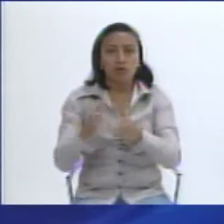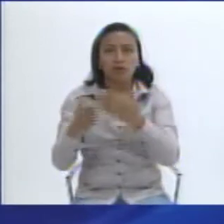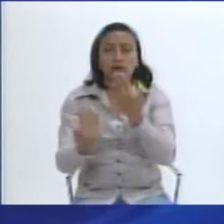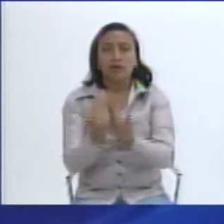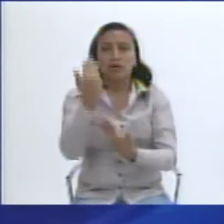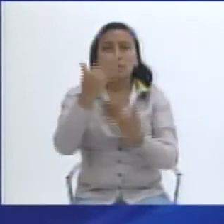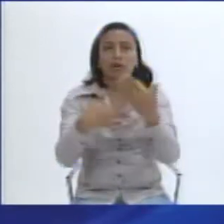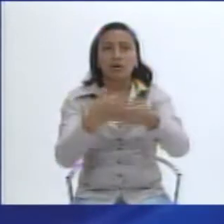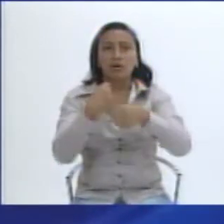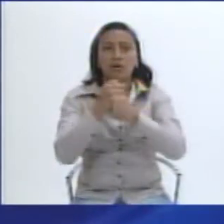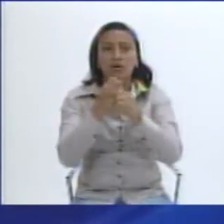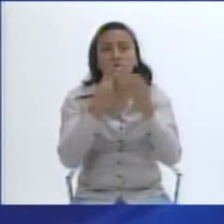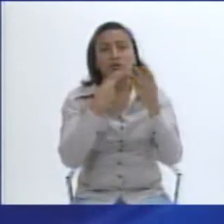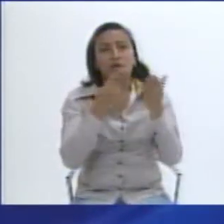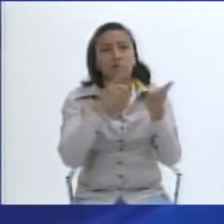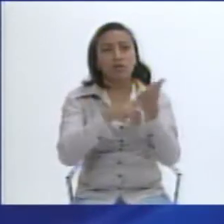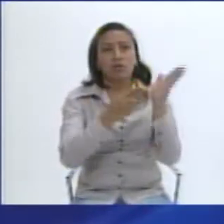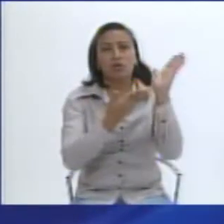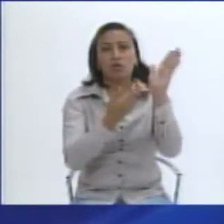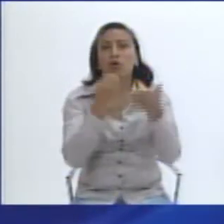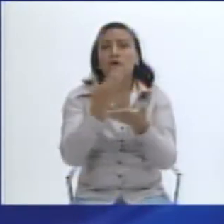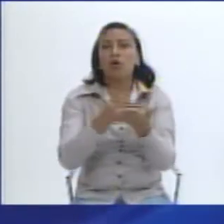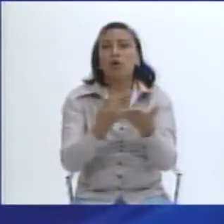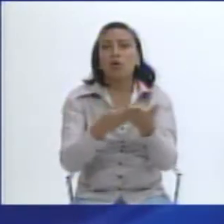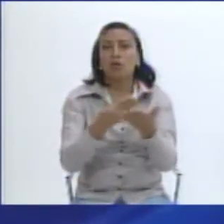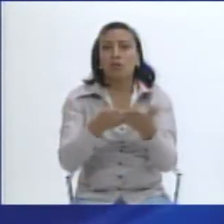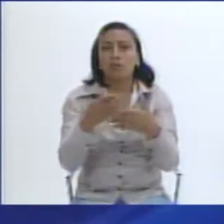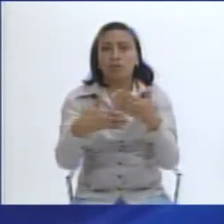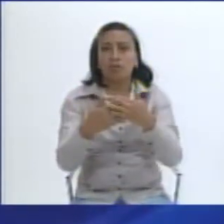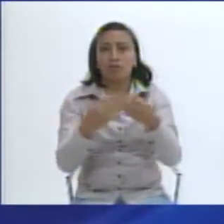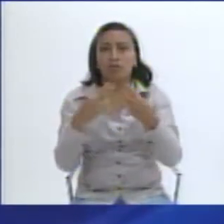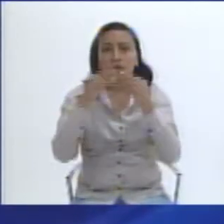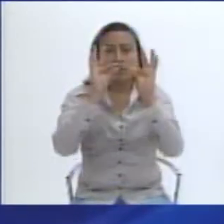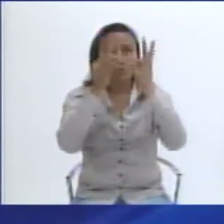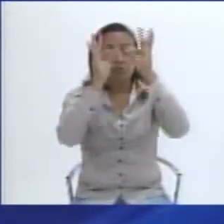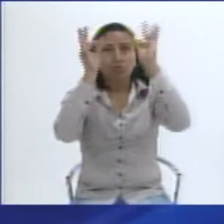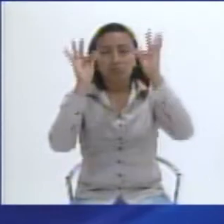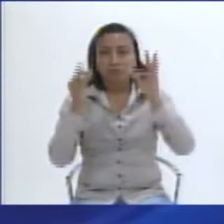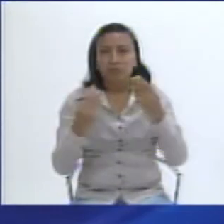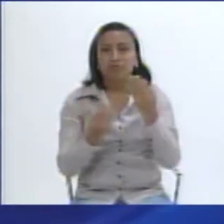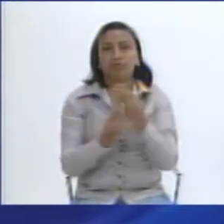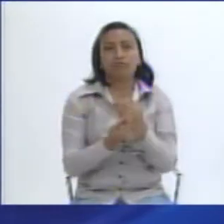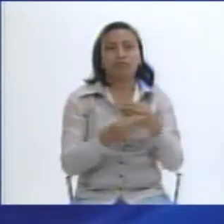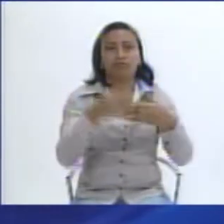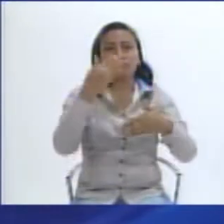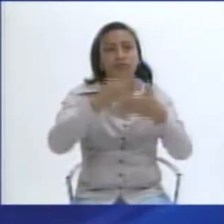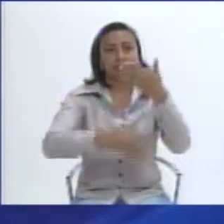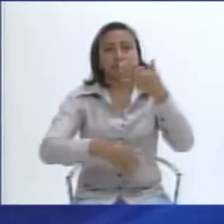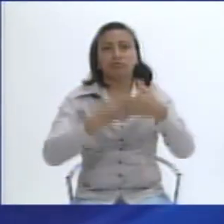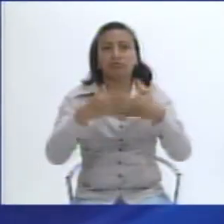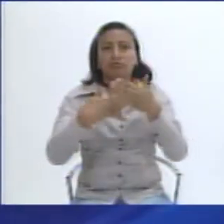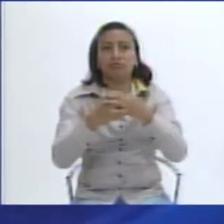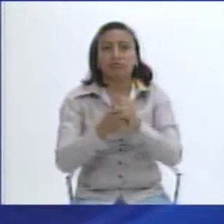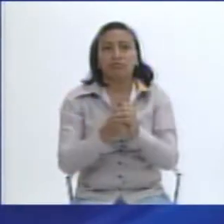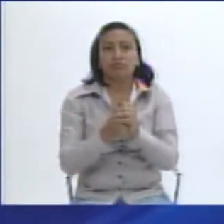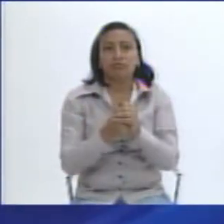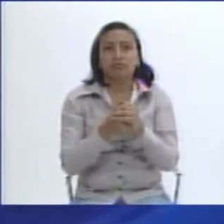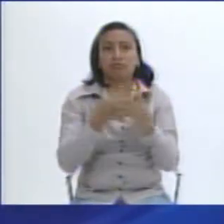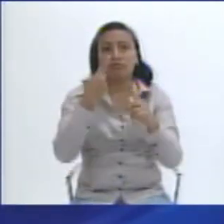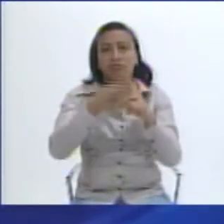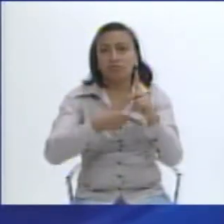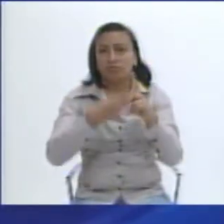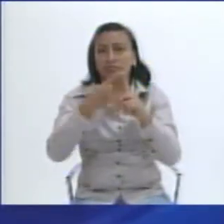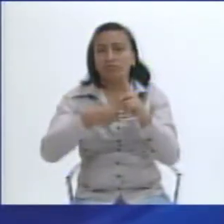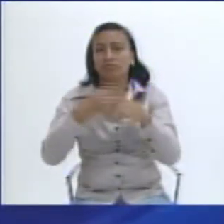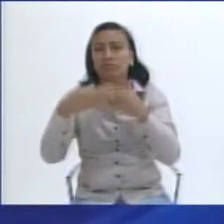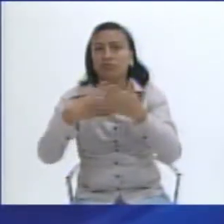publicará en el portal de compras públicas el requerimiento para el diseño de este cementerio. increíble, ¿no es cierto?, Ibarra, el municipio siendo